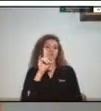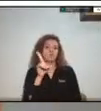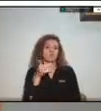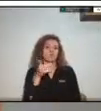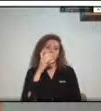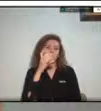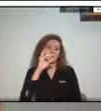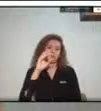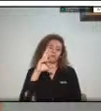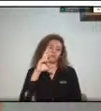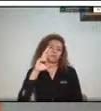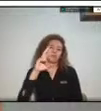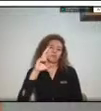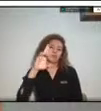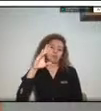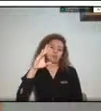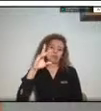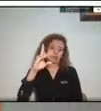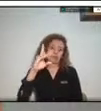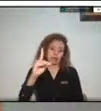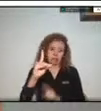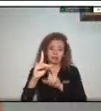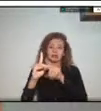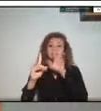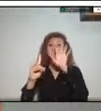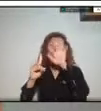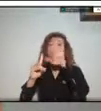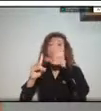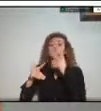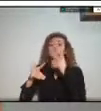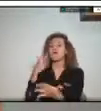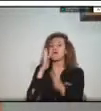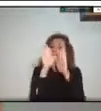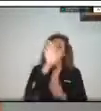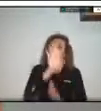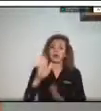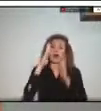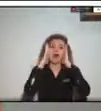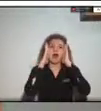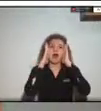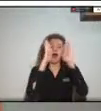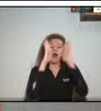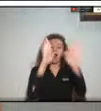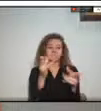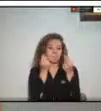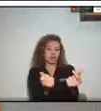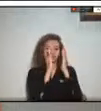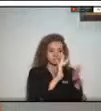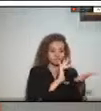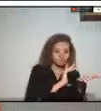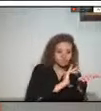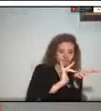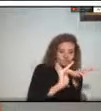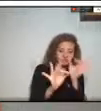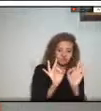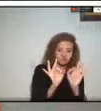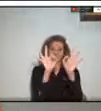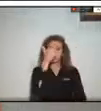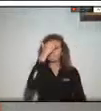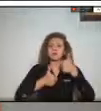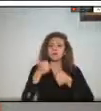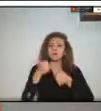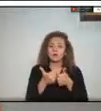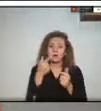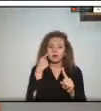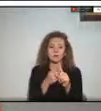situaciones de emergencia pues de una manera efectiva y digamos que lo que busca principalmente es mantener pues la vida de las personas